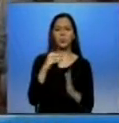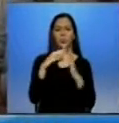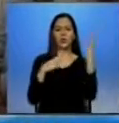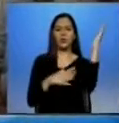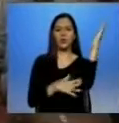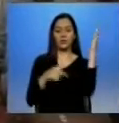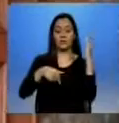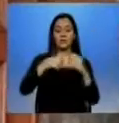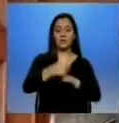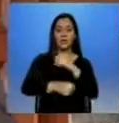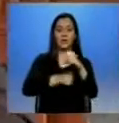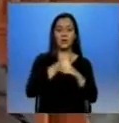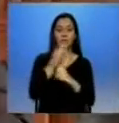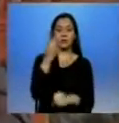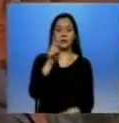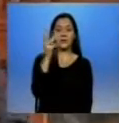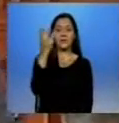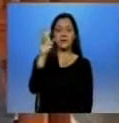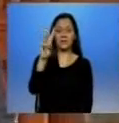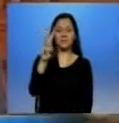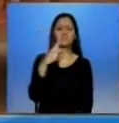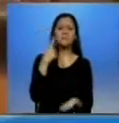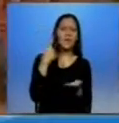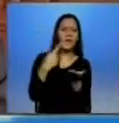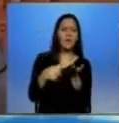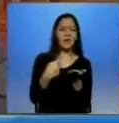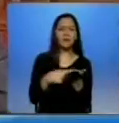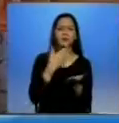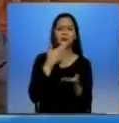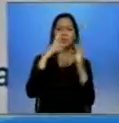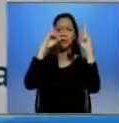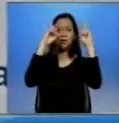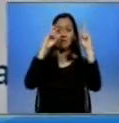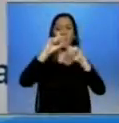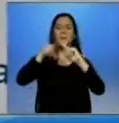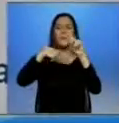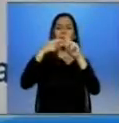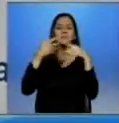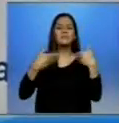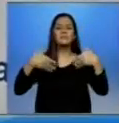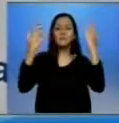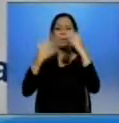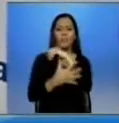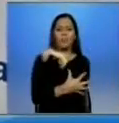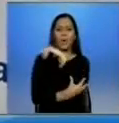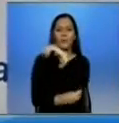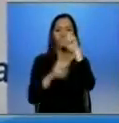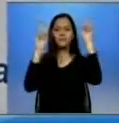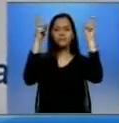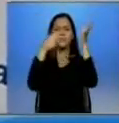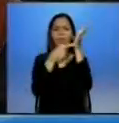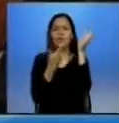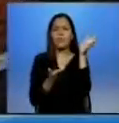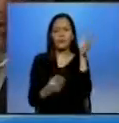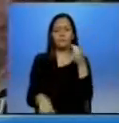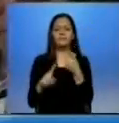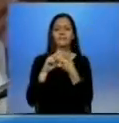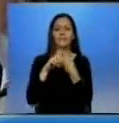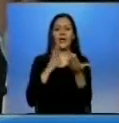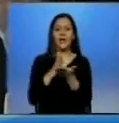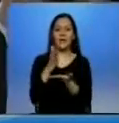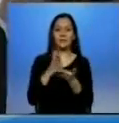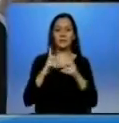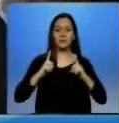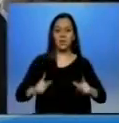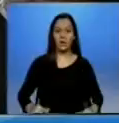año. Aquí se realizó un análisis del índice de pobreza, pero desde una perspectiva multidimensional en aspectos relacionados con el acceso a la